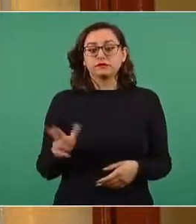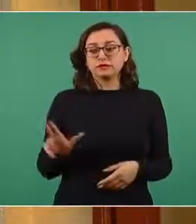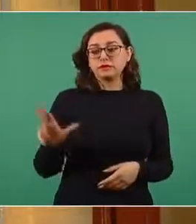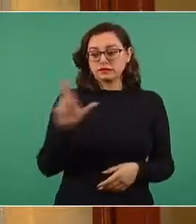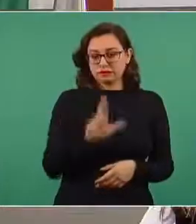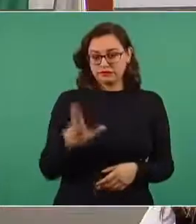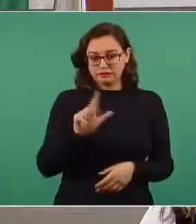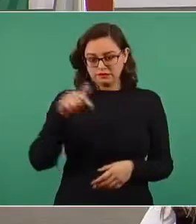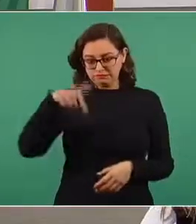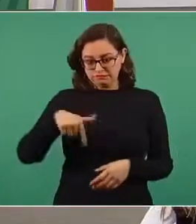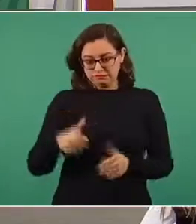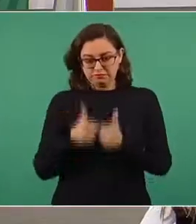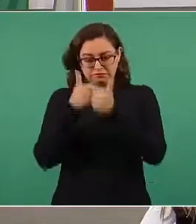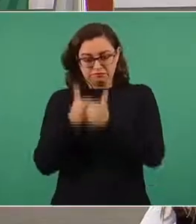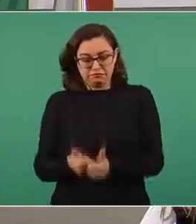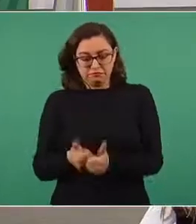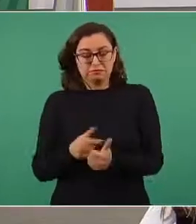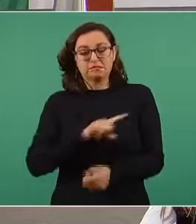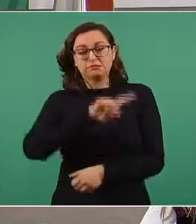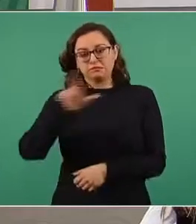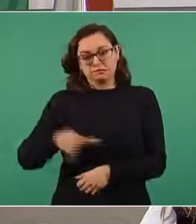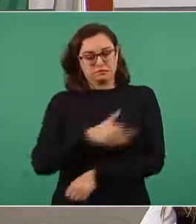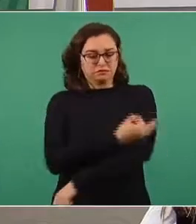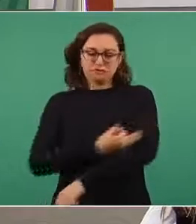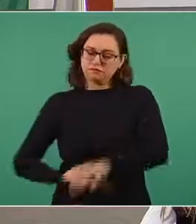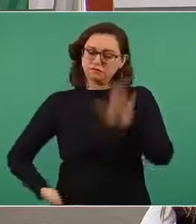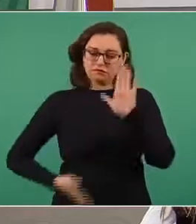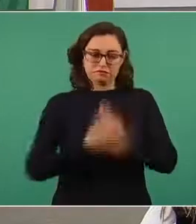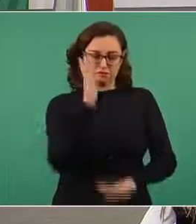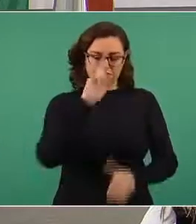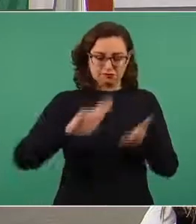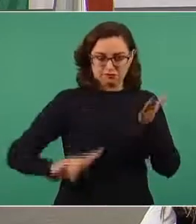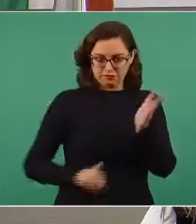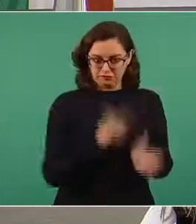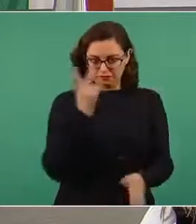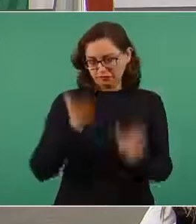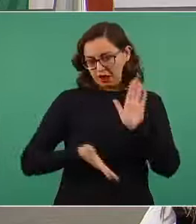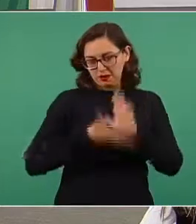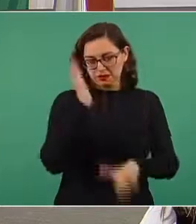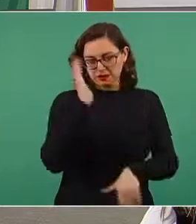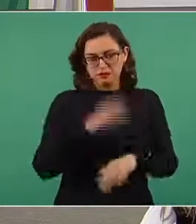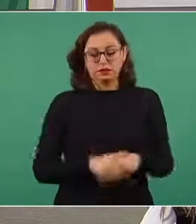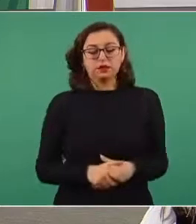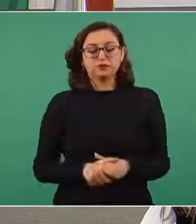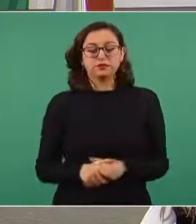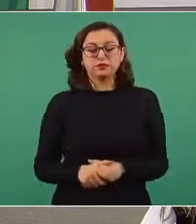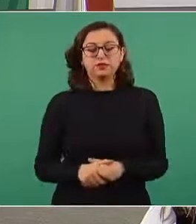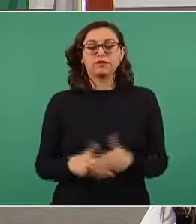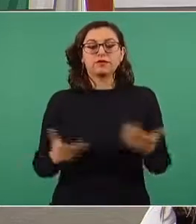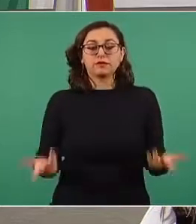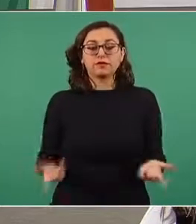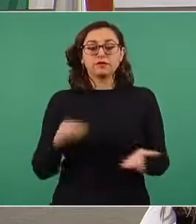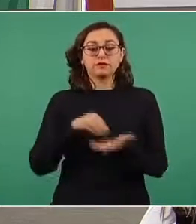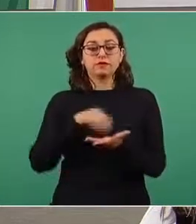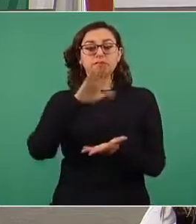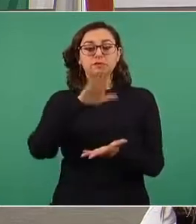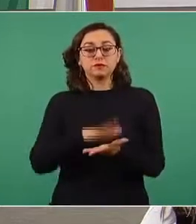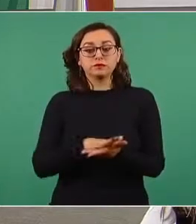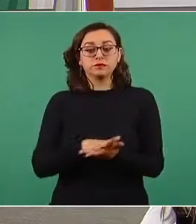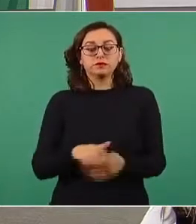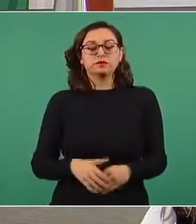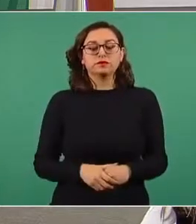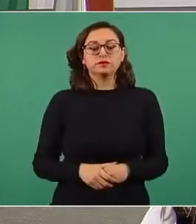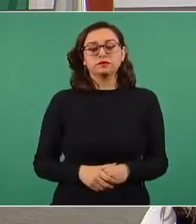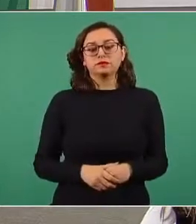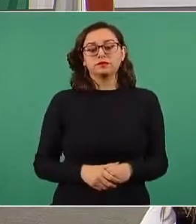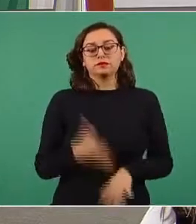Unidos. La parte medular de la agenda que tenemos acordada es reunión aquí en Palacio Nacional de la vicepresidenta